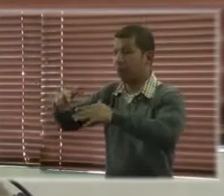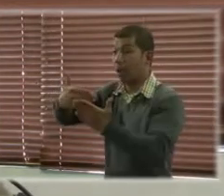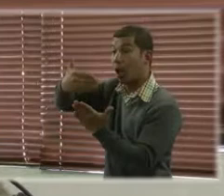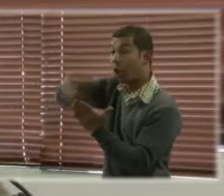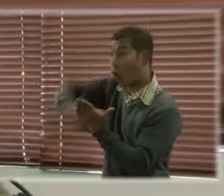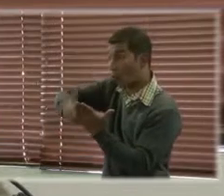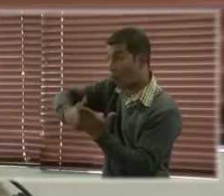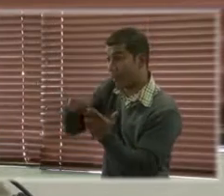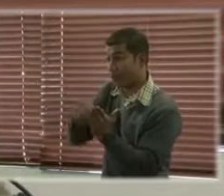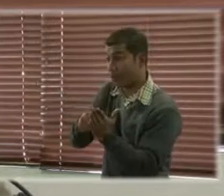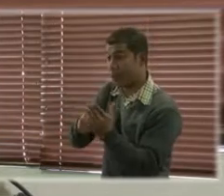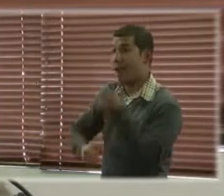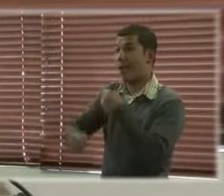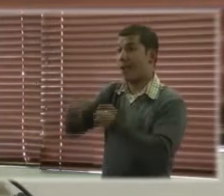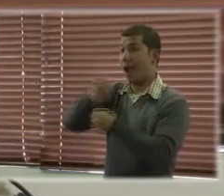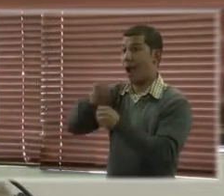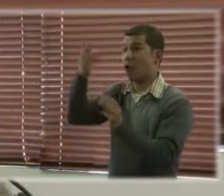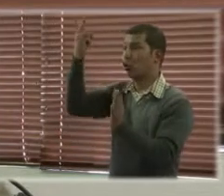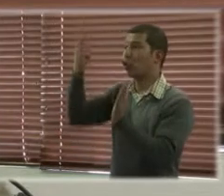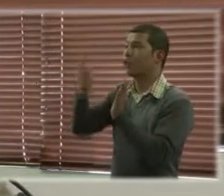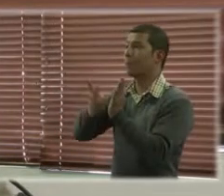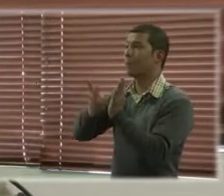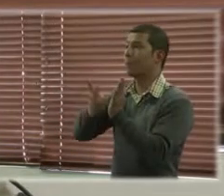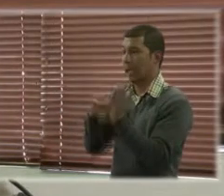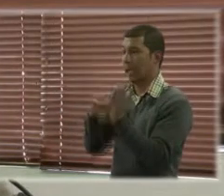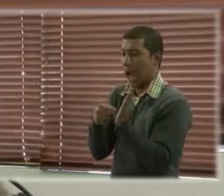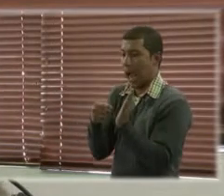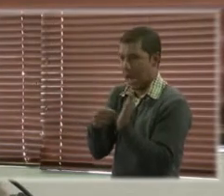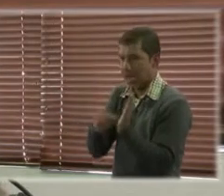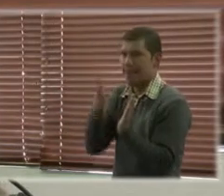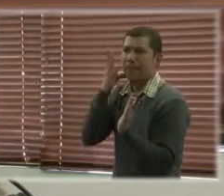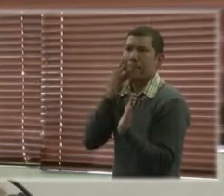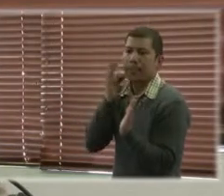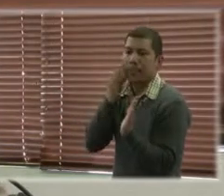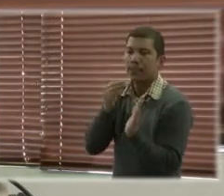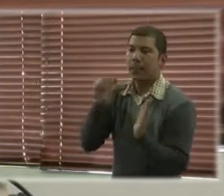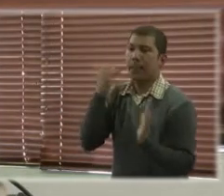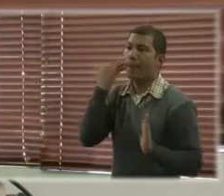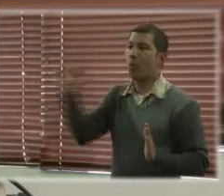como referencias más concretas de mujeres con discapacidad,